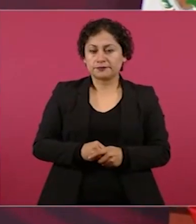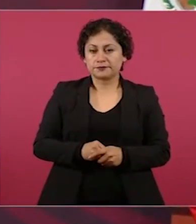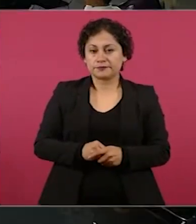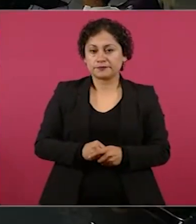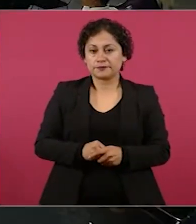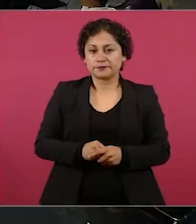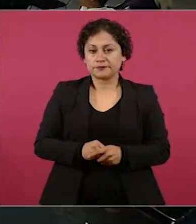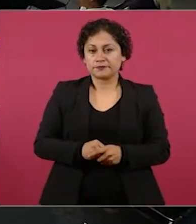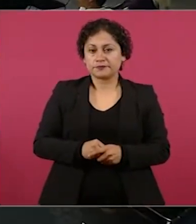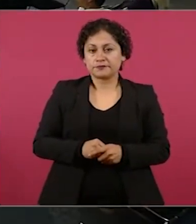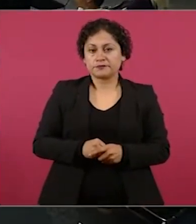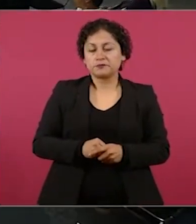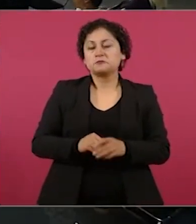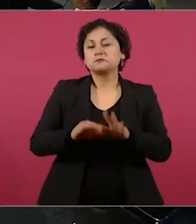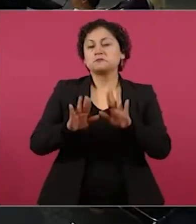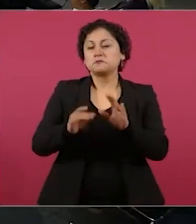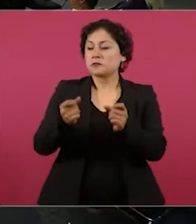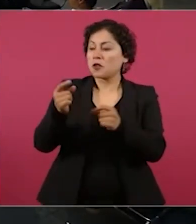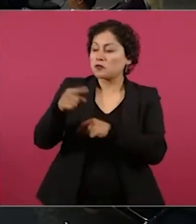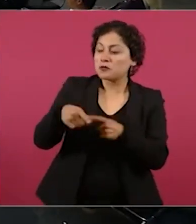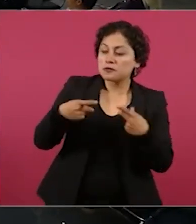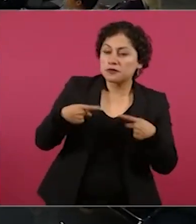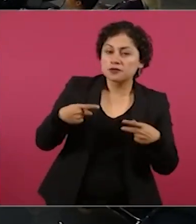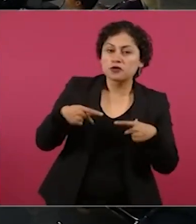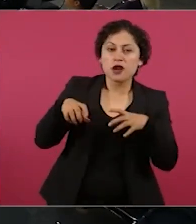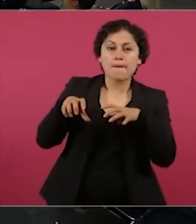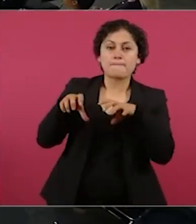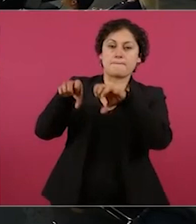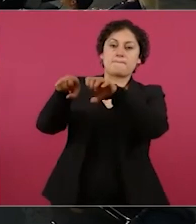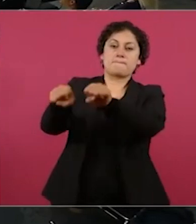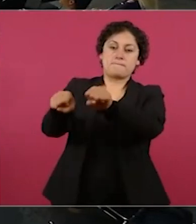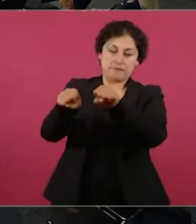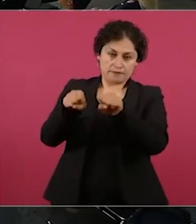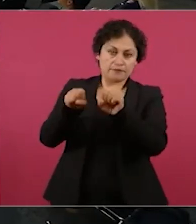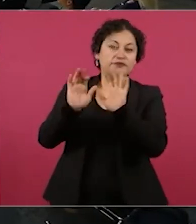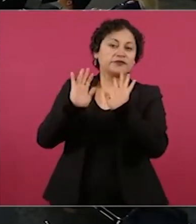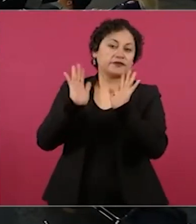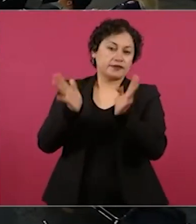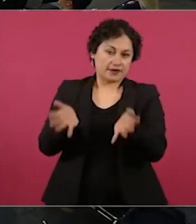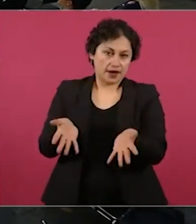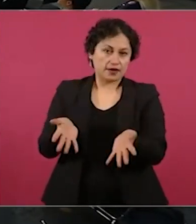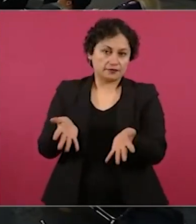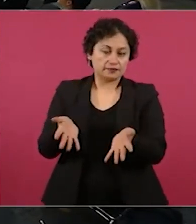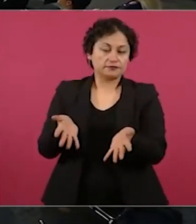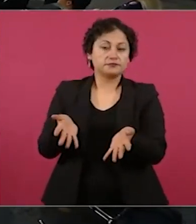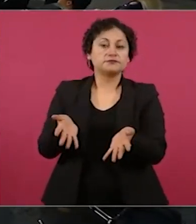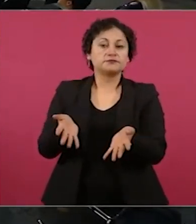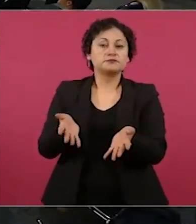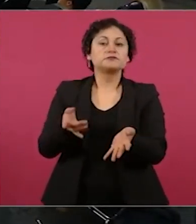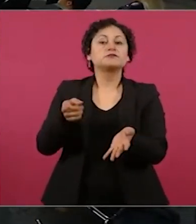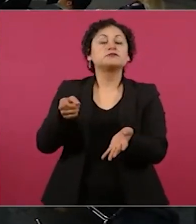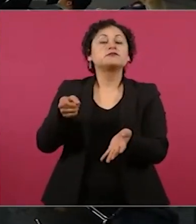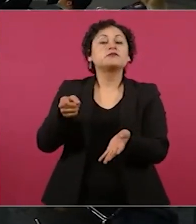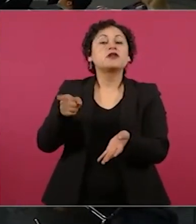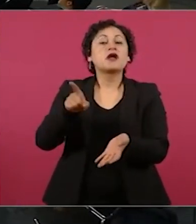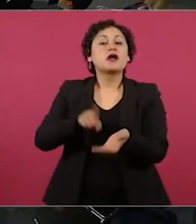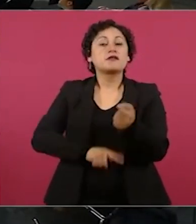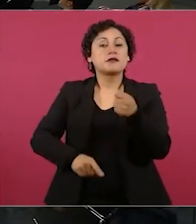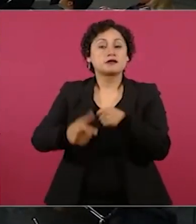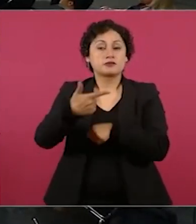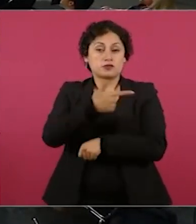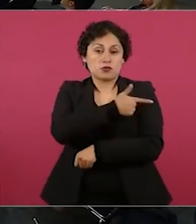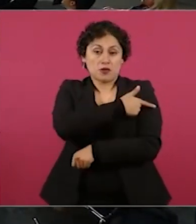Hay algunos detenidos, intervino la Guardia Nacional